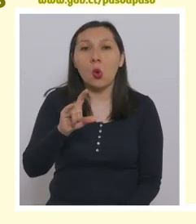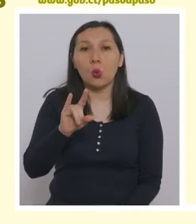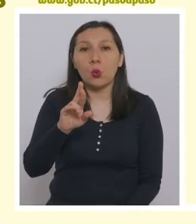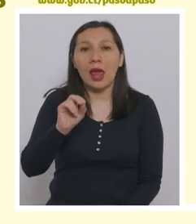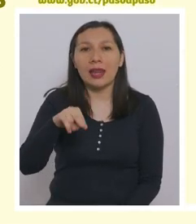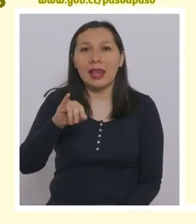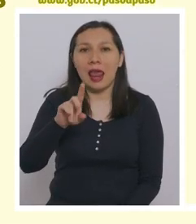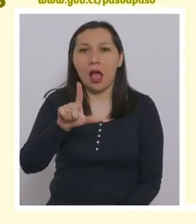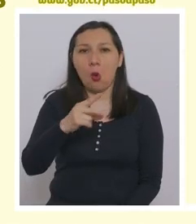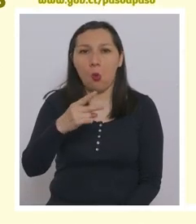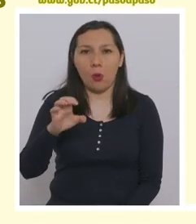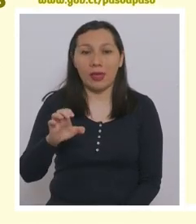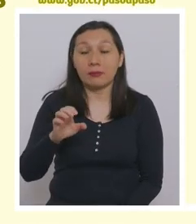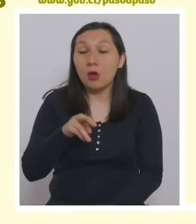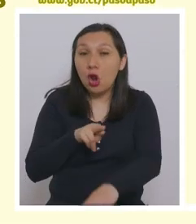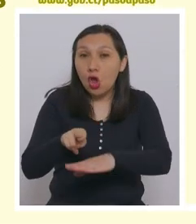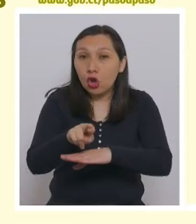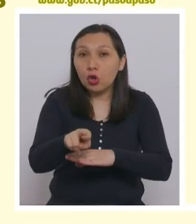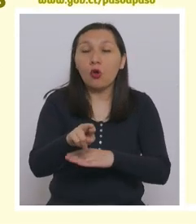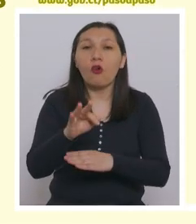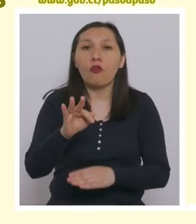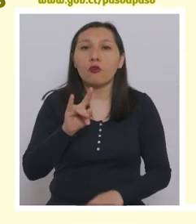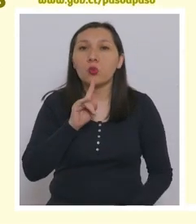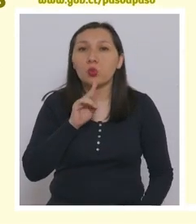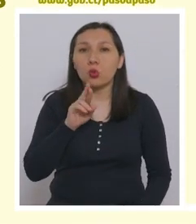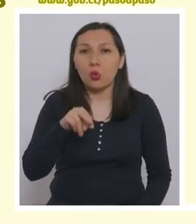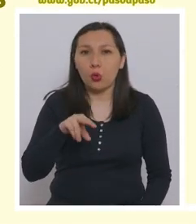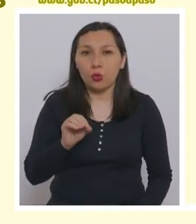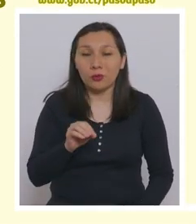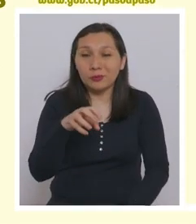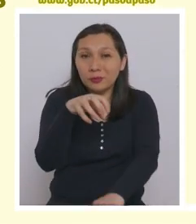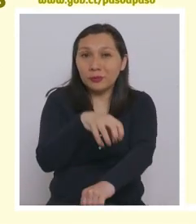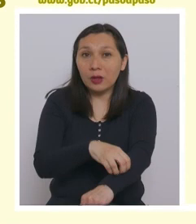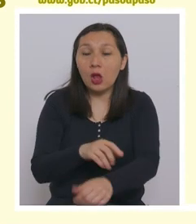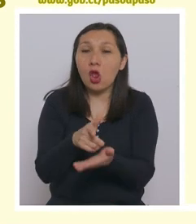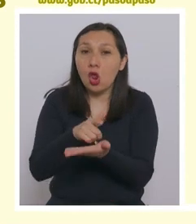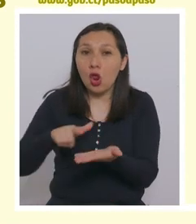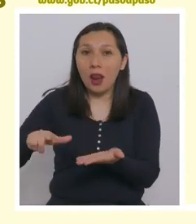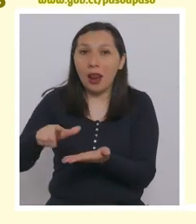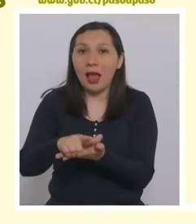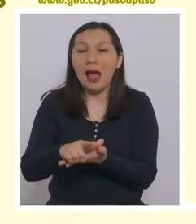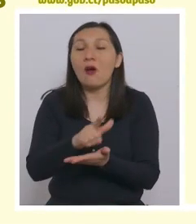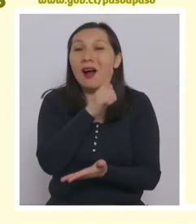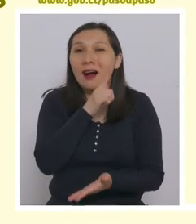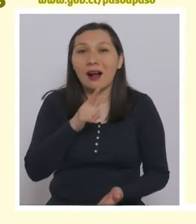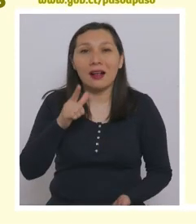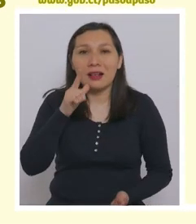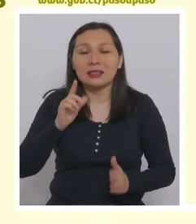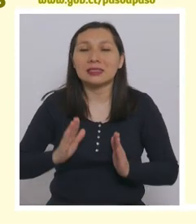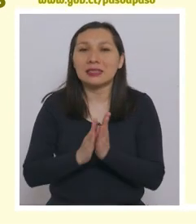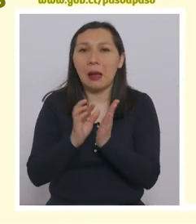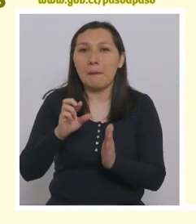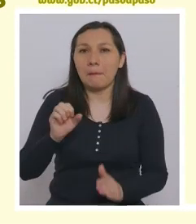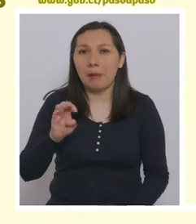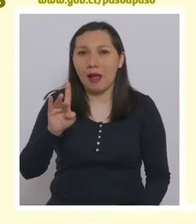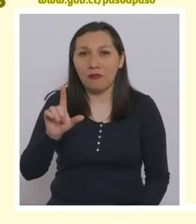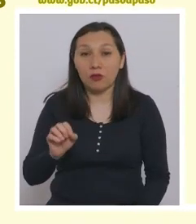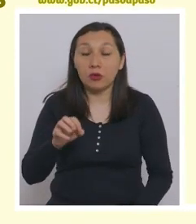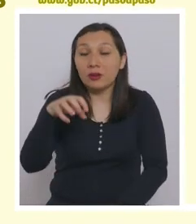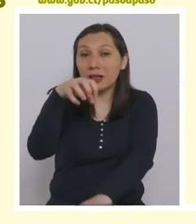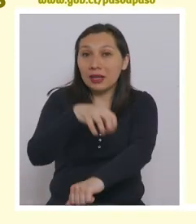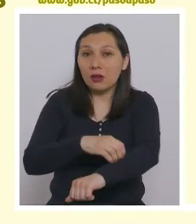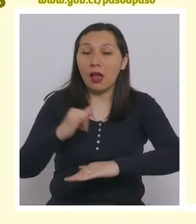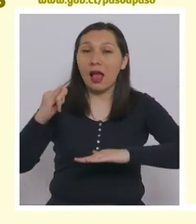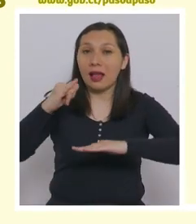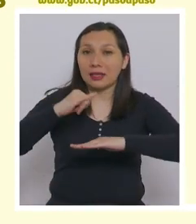En la región de los ríos, Futrono. En la región de los lagos, Castro y San Pablo. En la región de